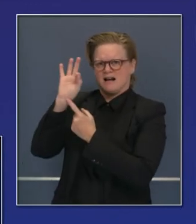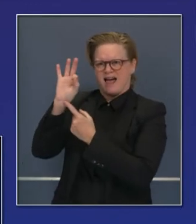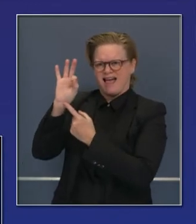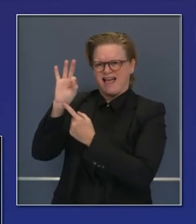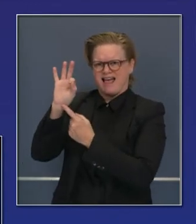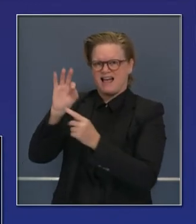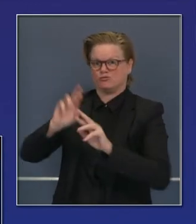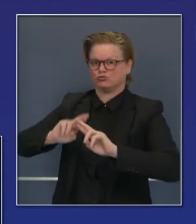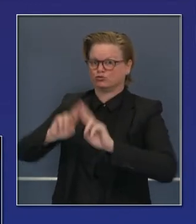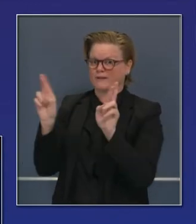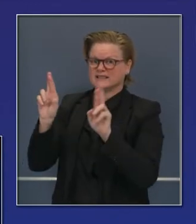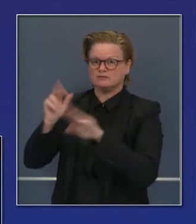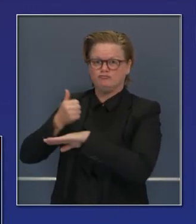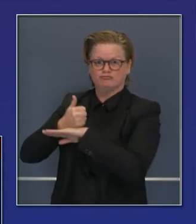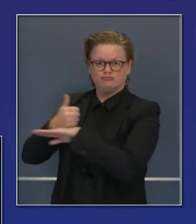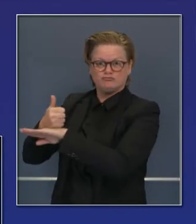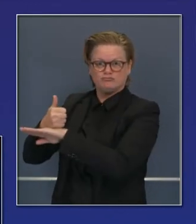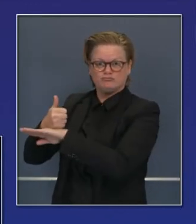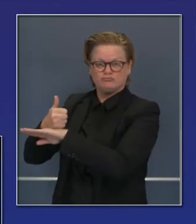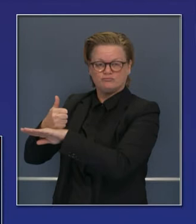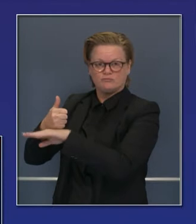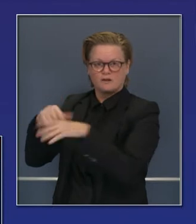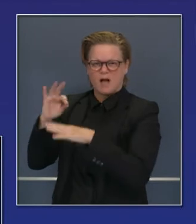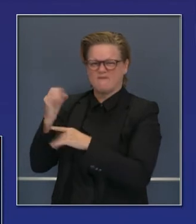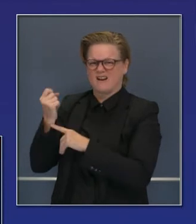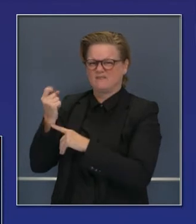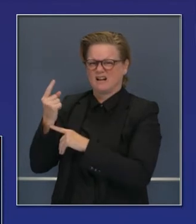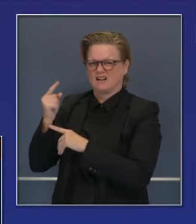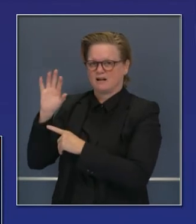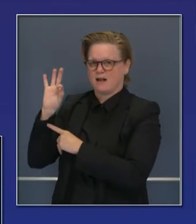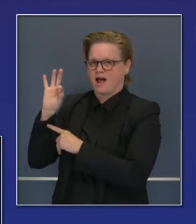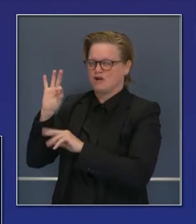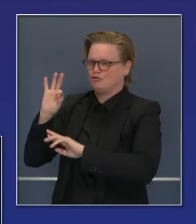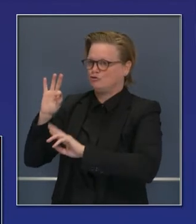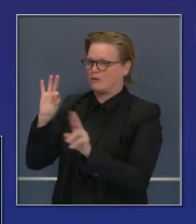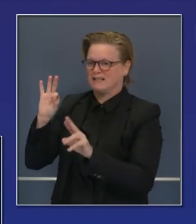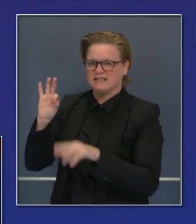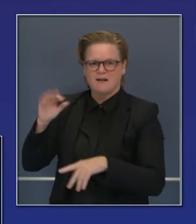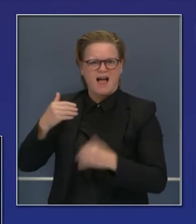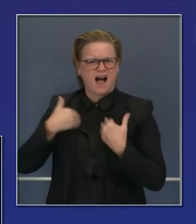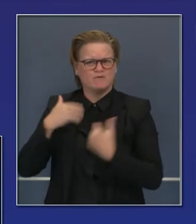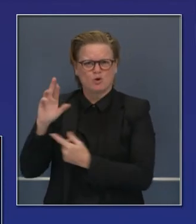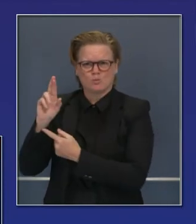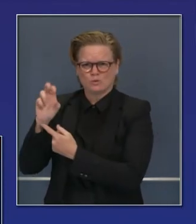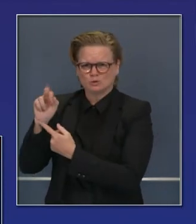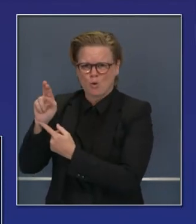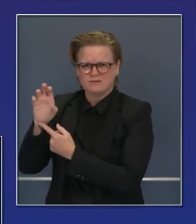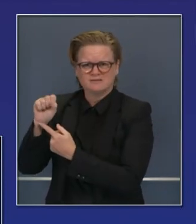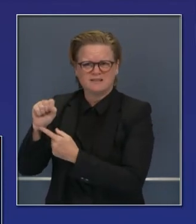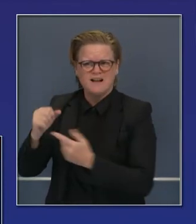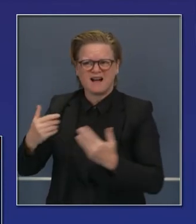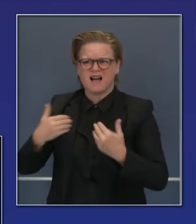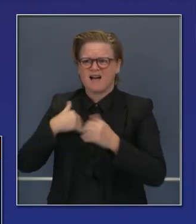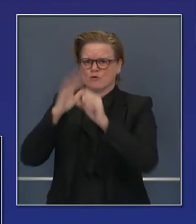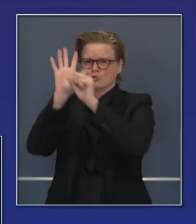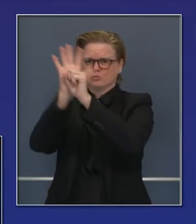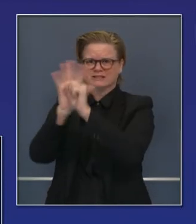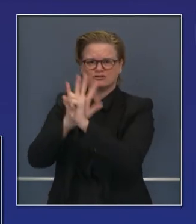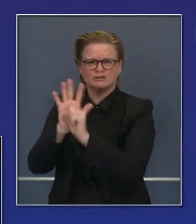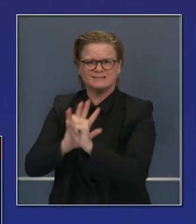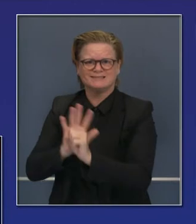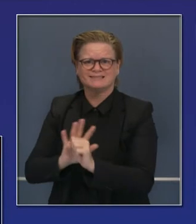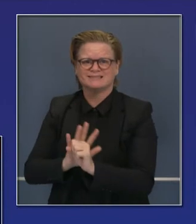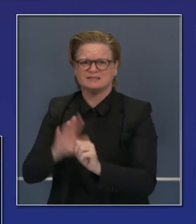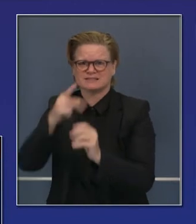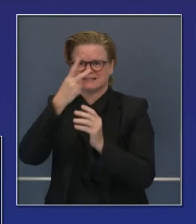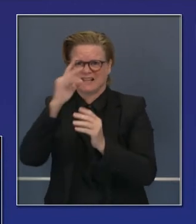estatus cálido. Un suplemento que también proporcionará recursos adicionales por región, por condado en este caso,